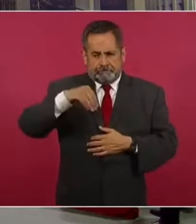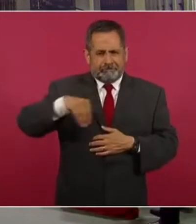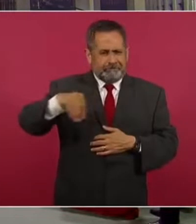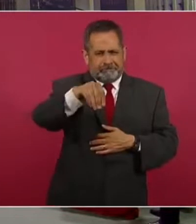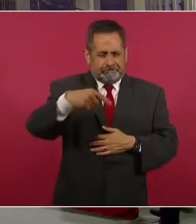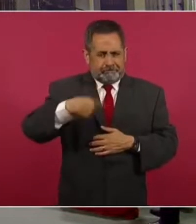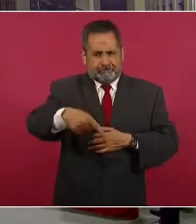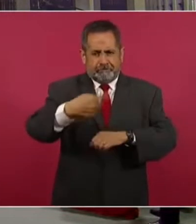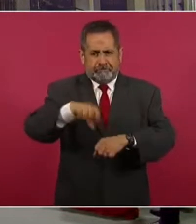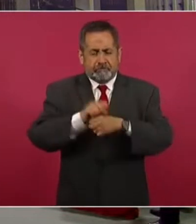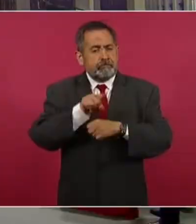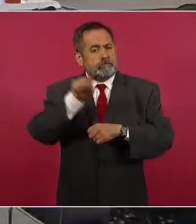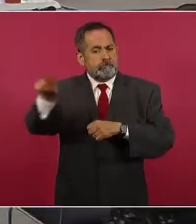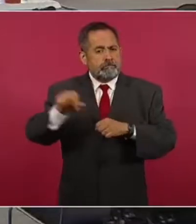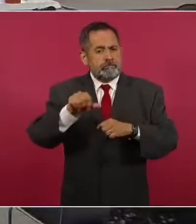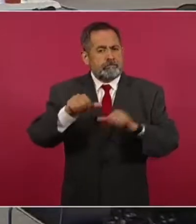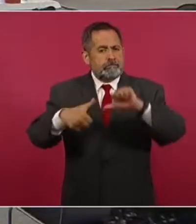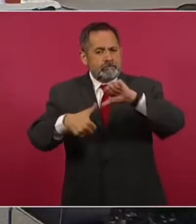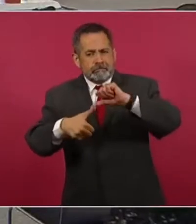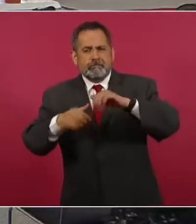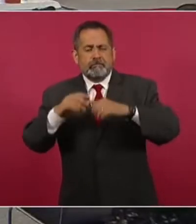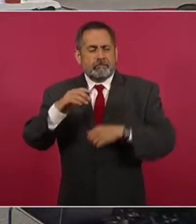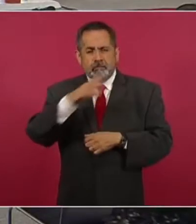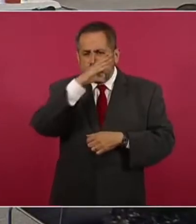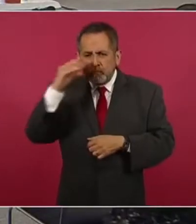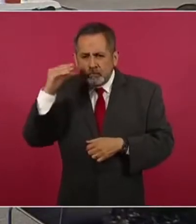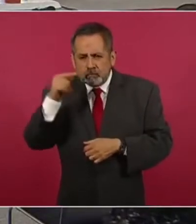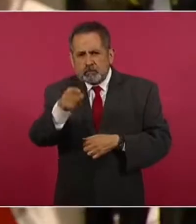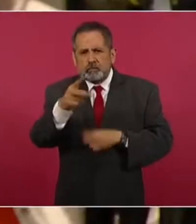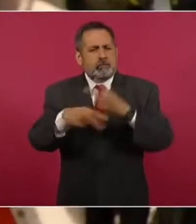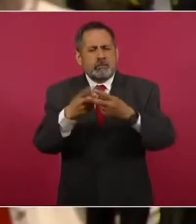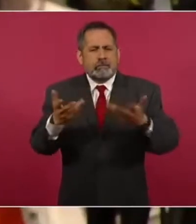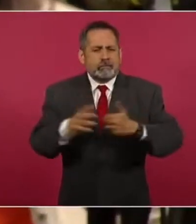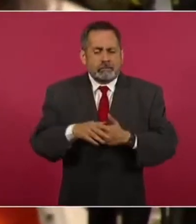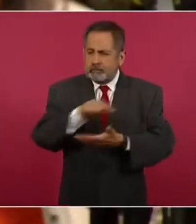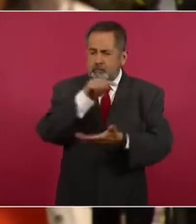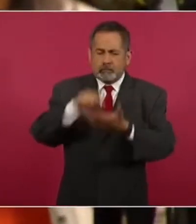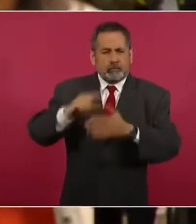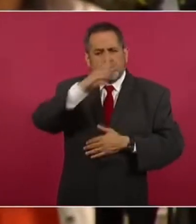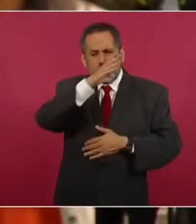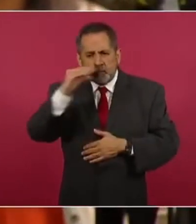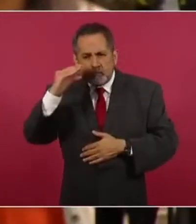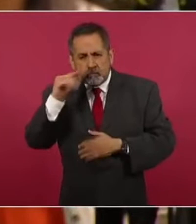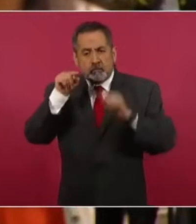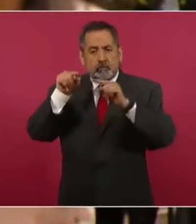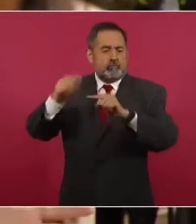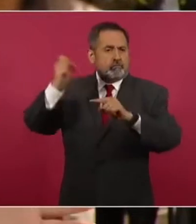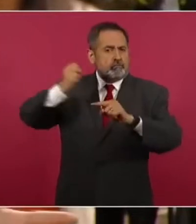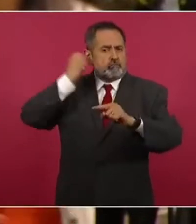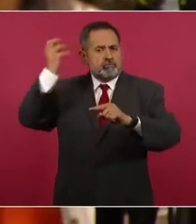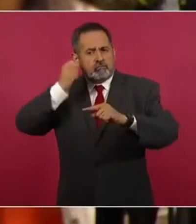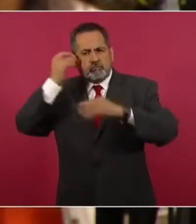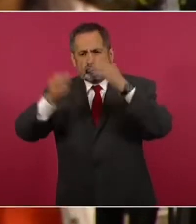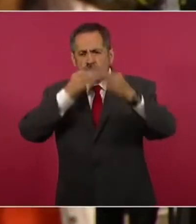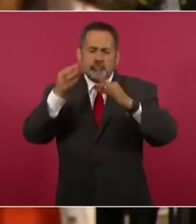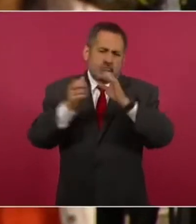a Centroamérica y Cuba, ¿qué actividades relajaría? Y específicamente en Cuba, saber si va a ofrecer usted algún tipo de mensaje